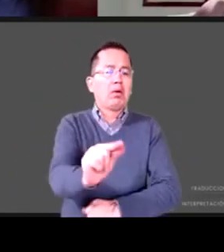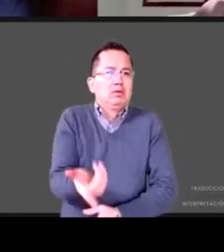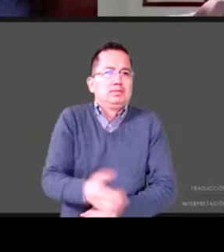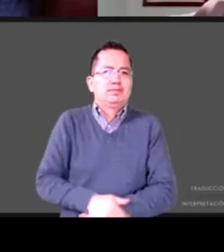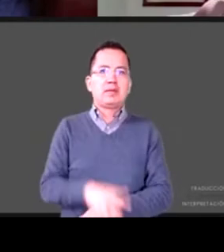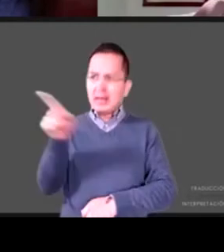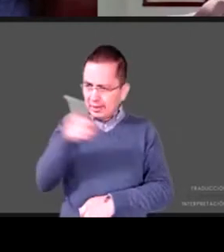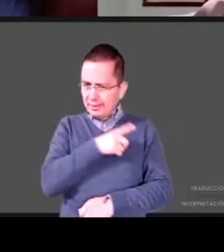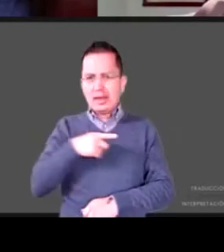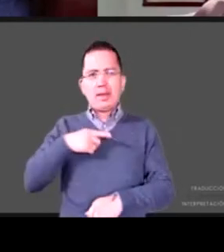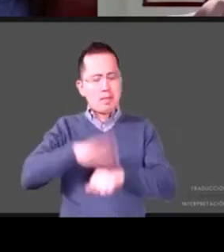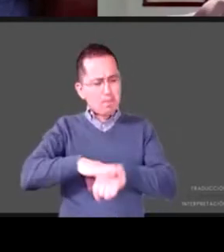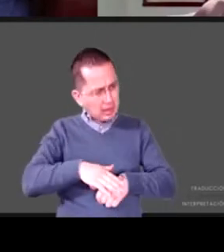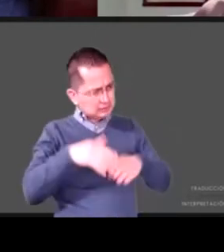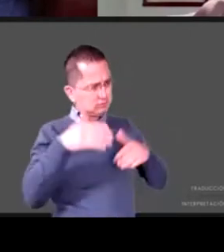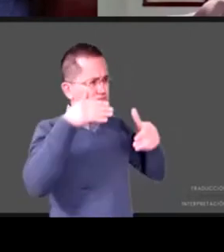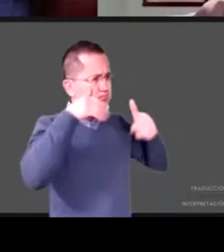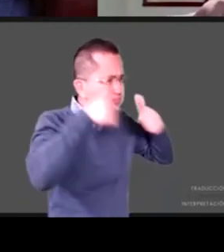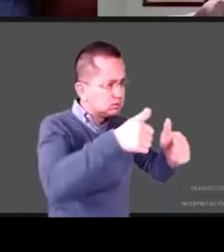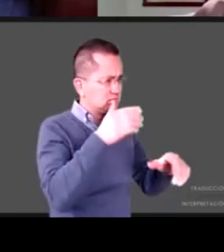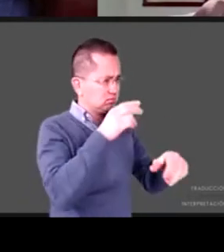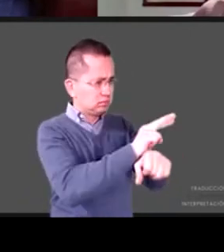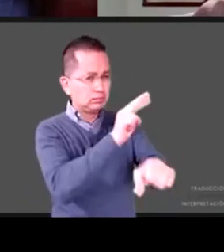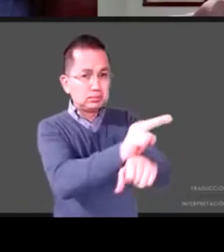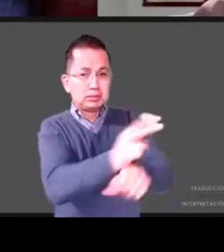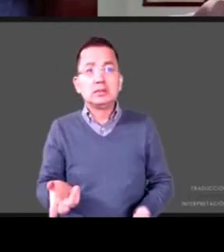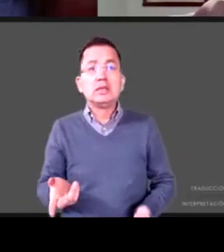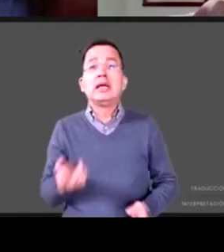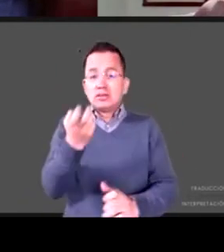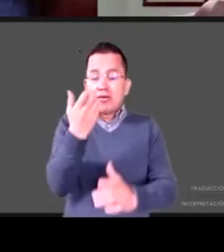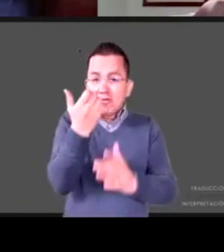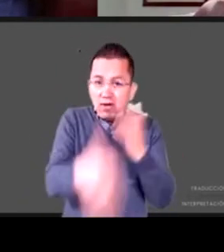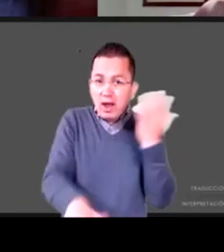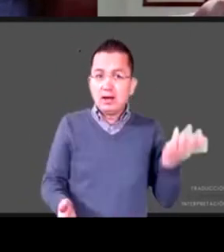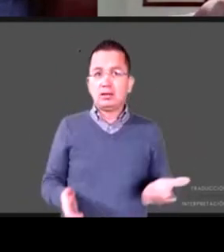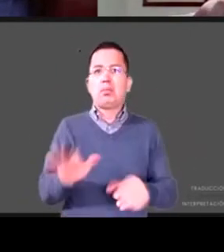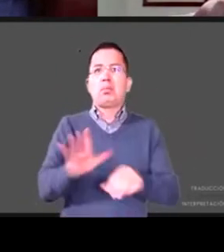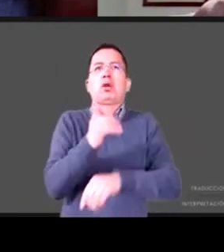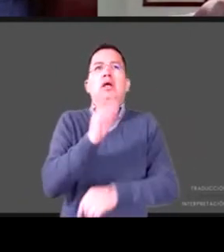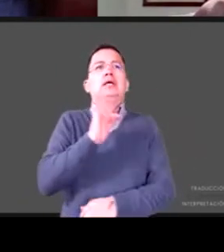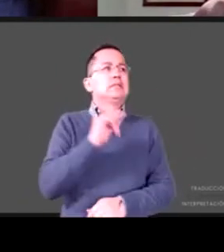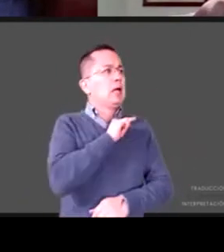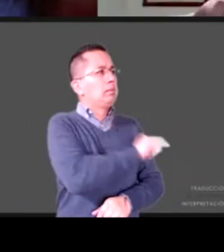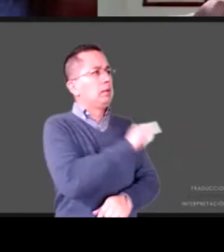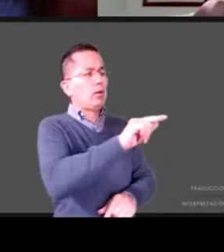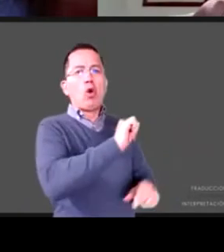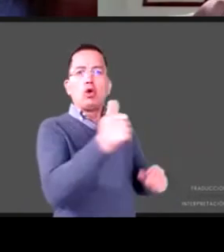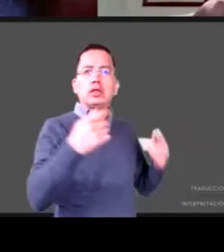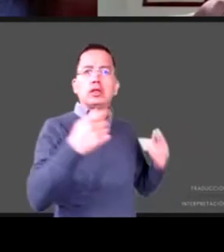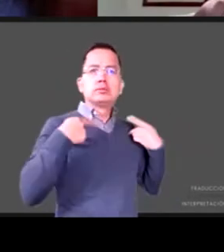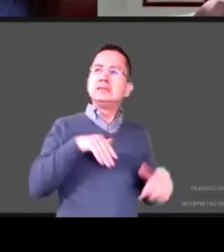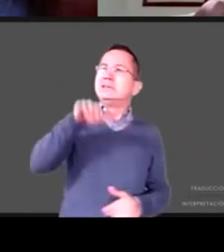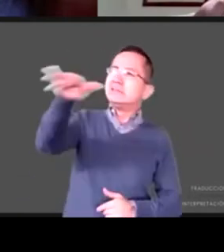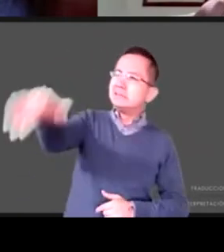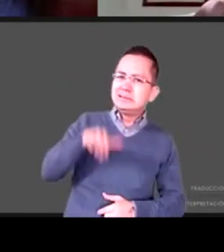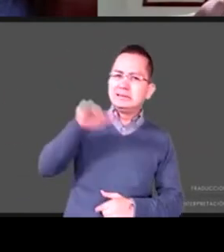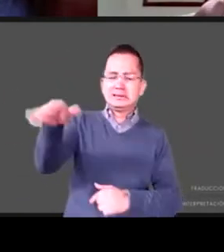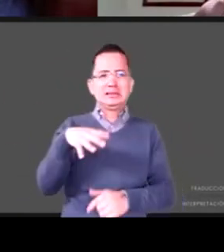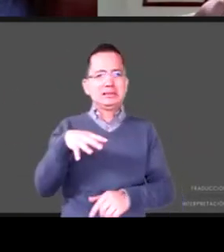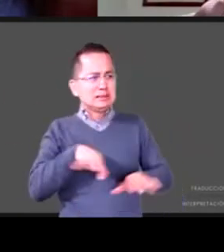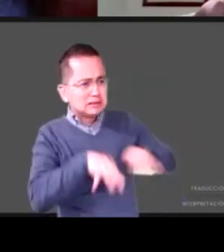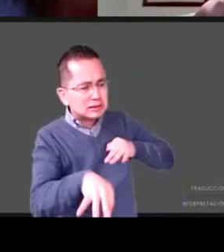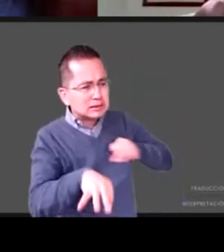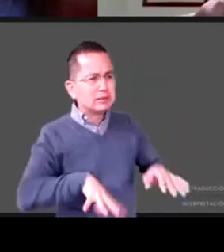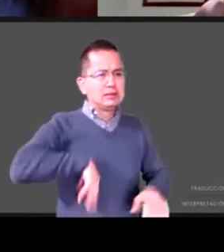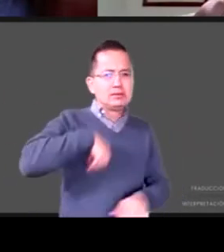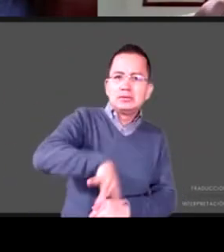el esfuerzo de World Vision y otras no puede porque se requiere realmente que se cumpla la norma y la ley y ahí tenemos